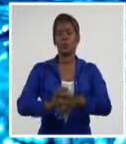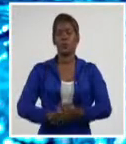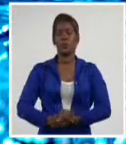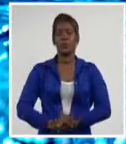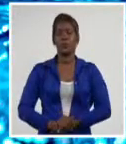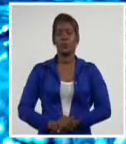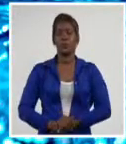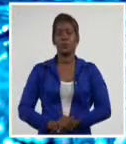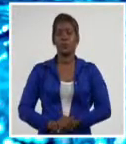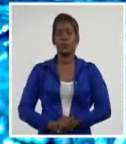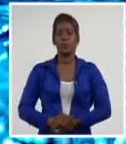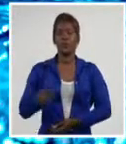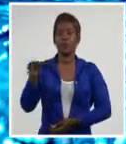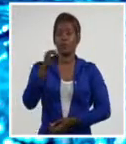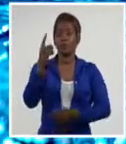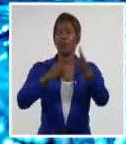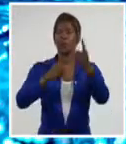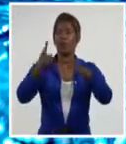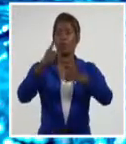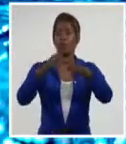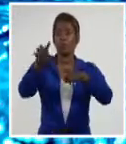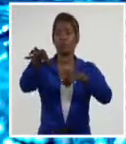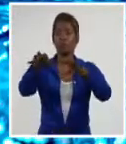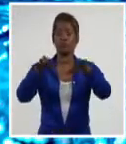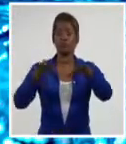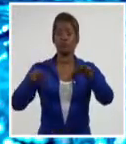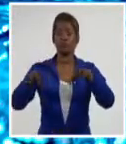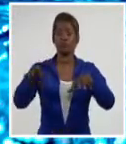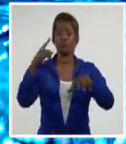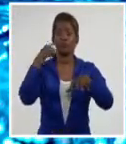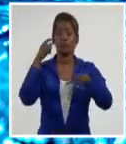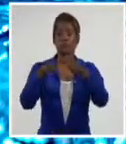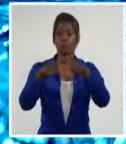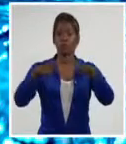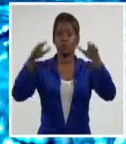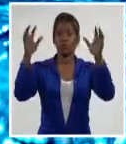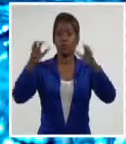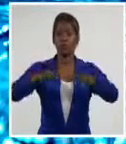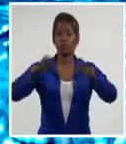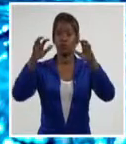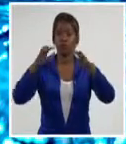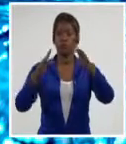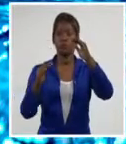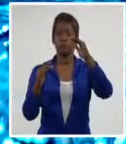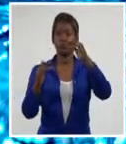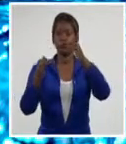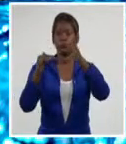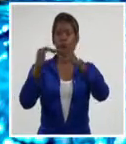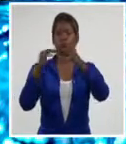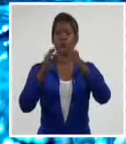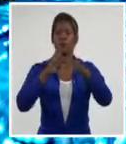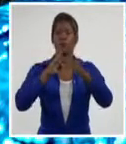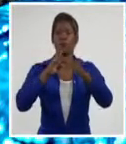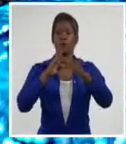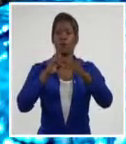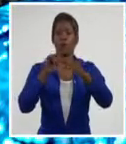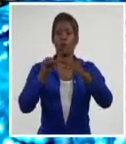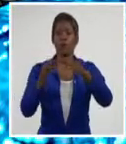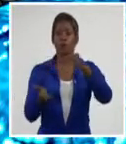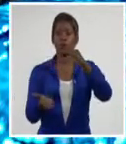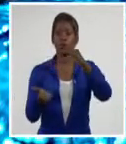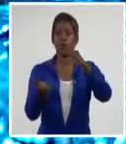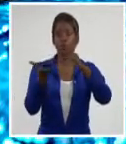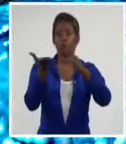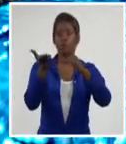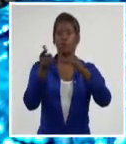Entre los municipios sobresalen aquellos donde llovió el esperado. Luego aparece una pequeña cantidad con acumulados inferiores a lo normal, de los